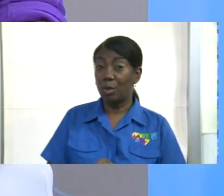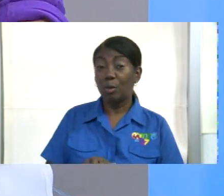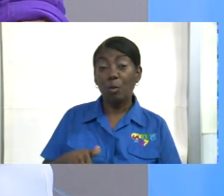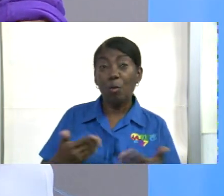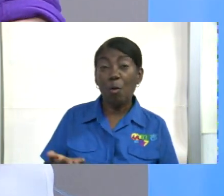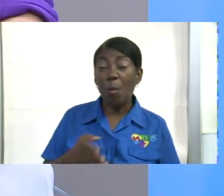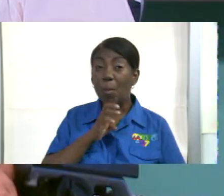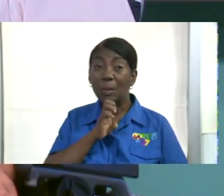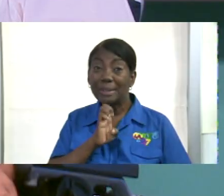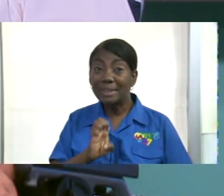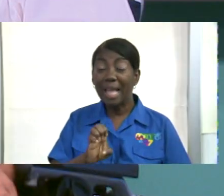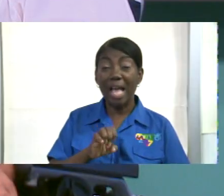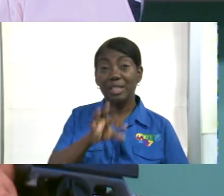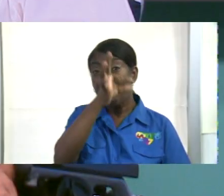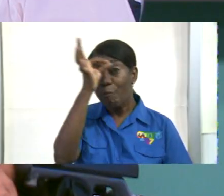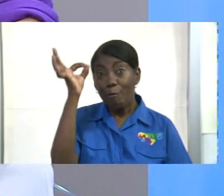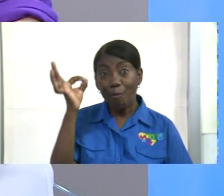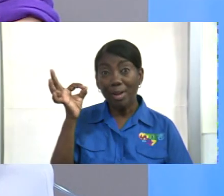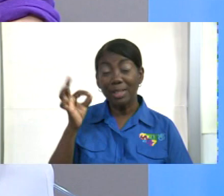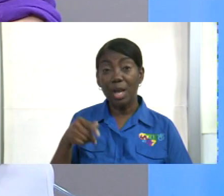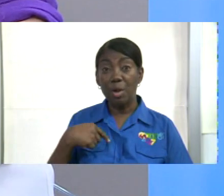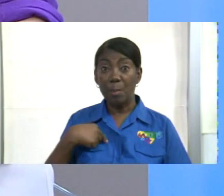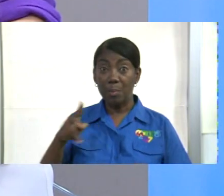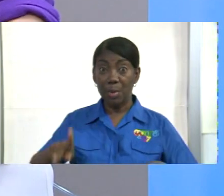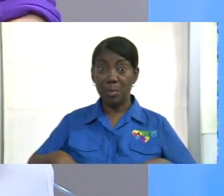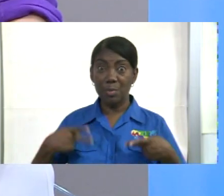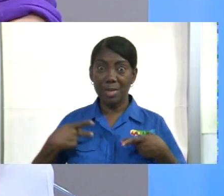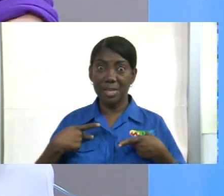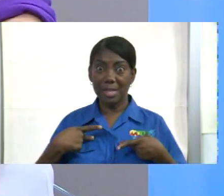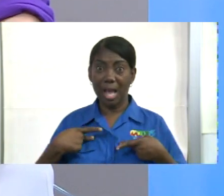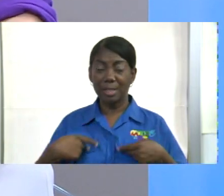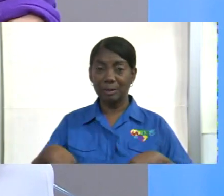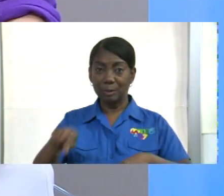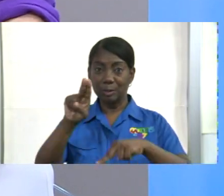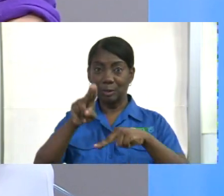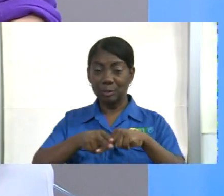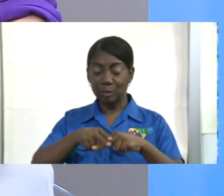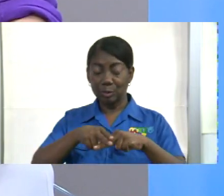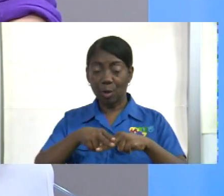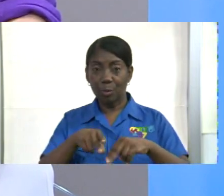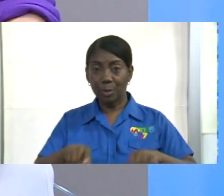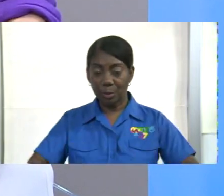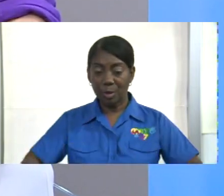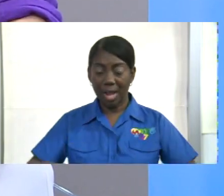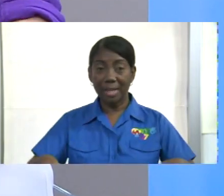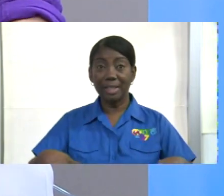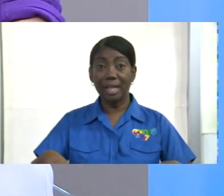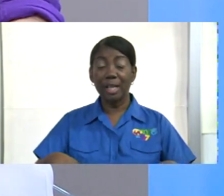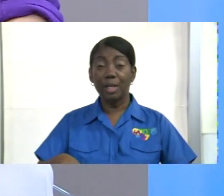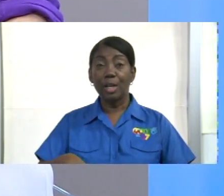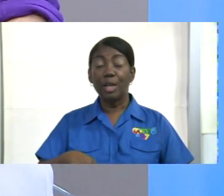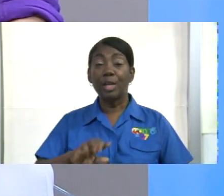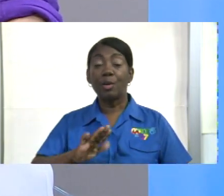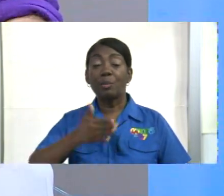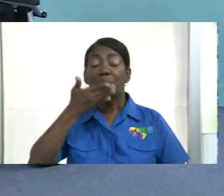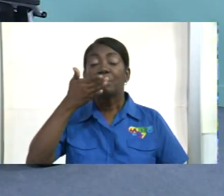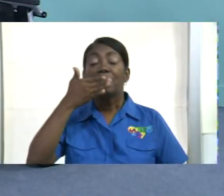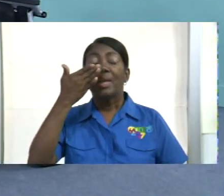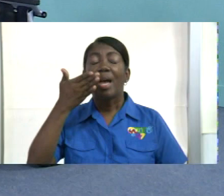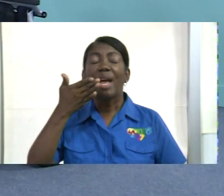¿cómo estás, Fanny? Ah, yo le digo, mi vida va sobre ruedas. Y con aire prestado, voy mucho más ligero.